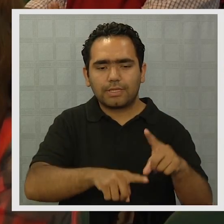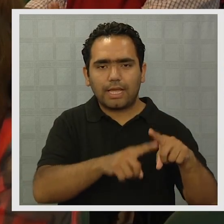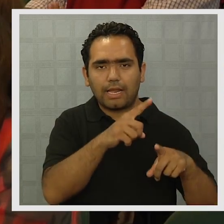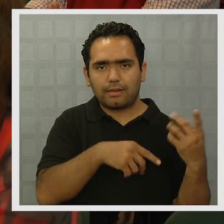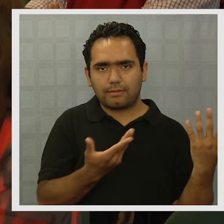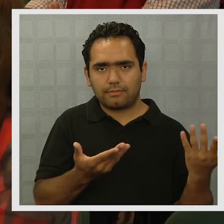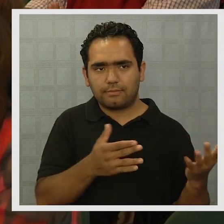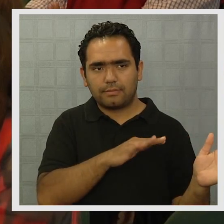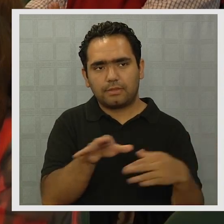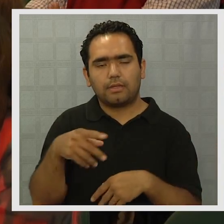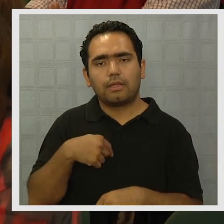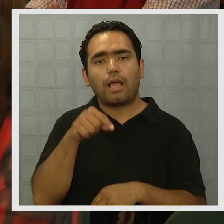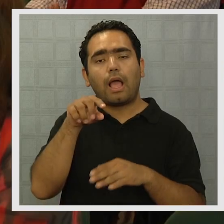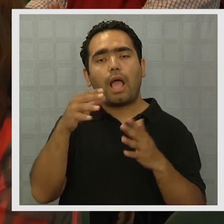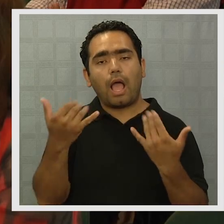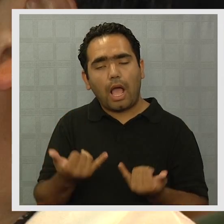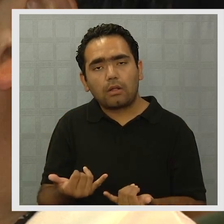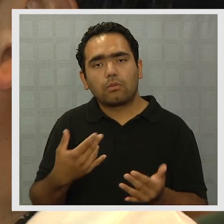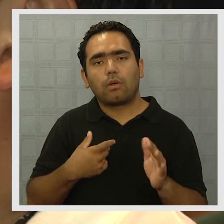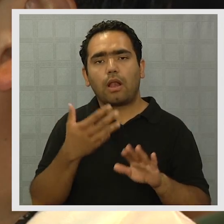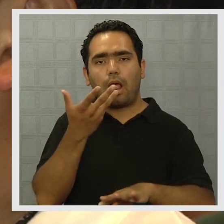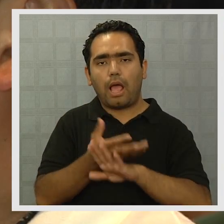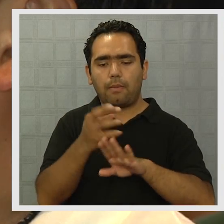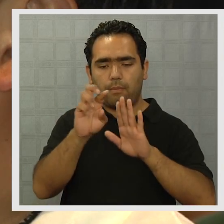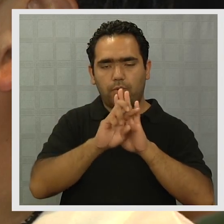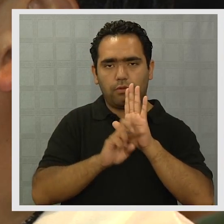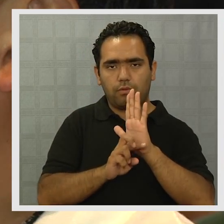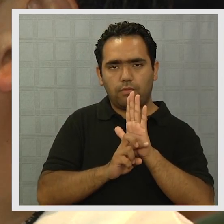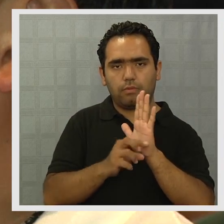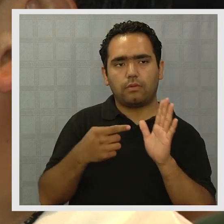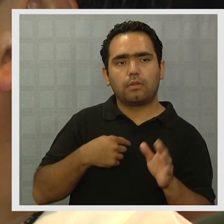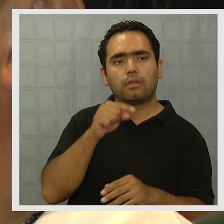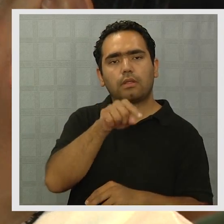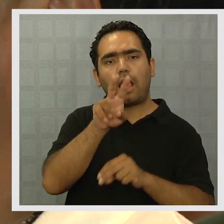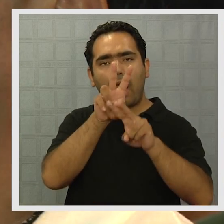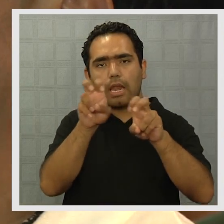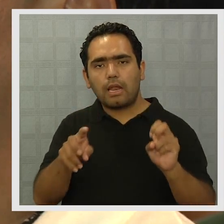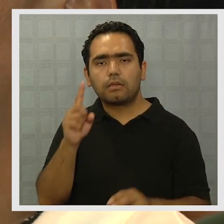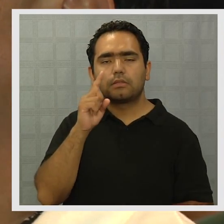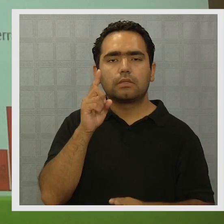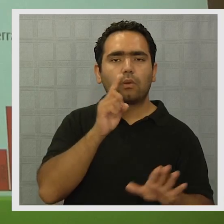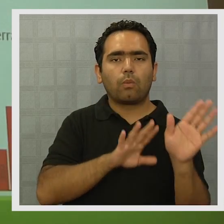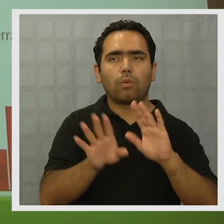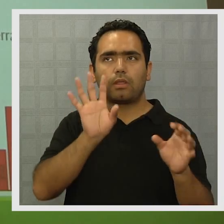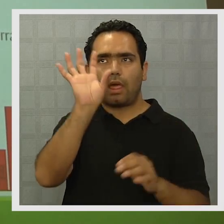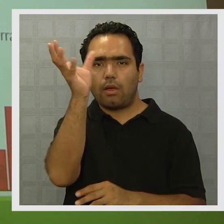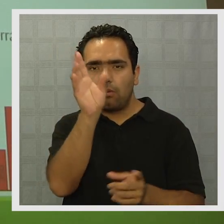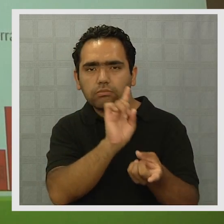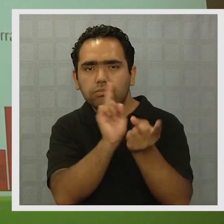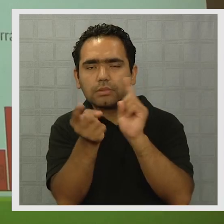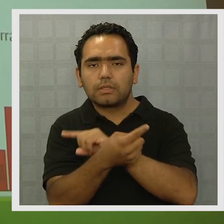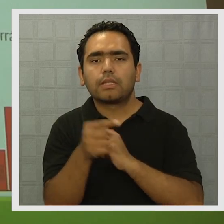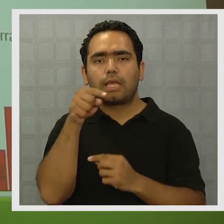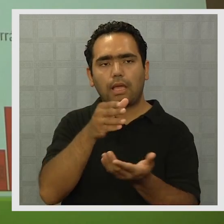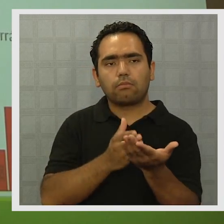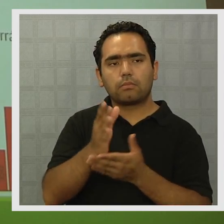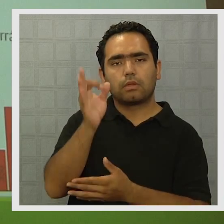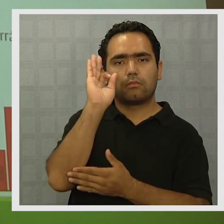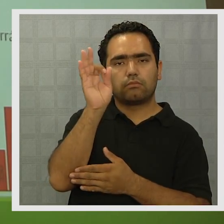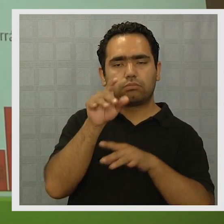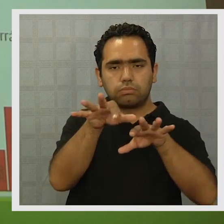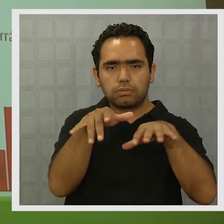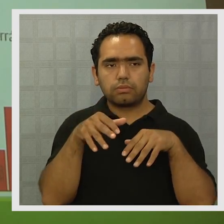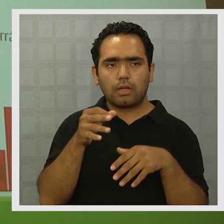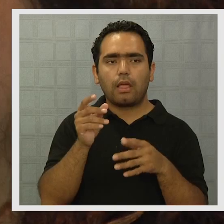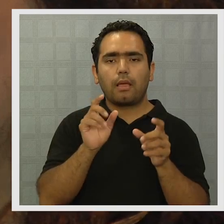Actualmente existe un proyecto Fondesit denominado Análisis Multiescalar de los Cambios Climáticos que dio el marco al